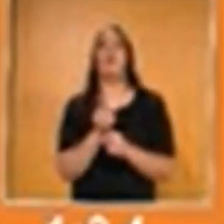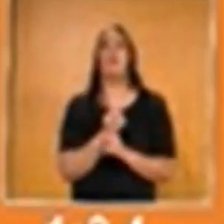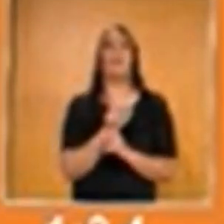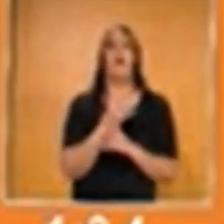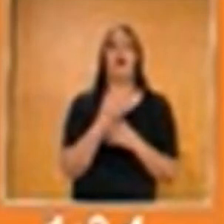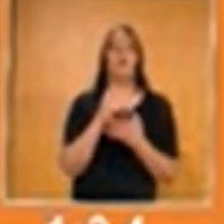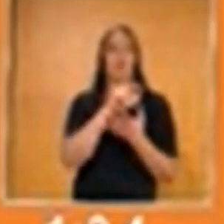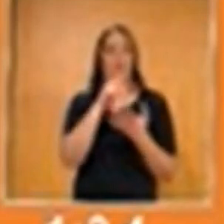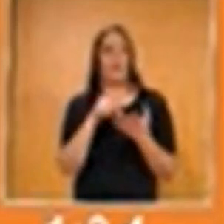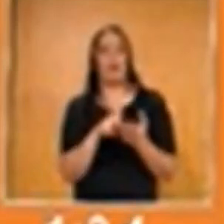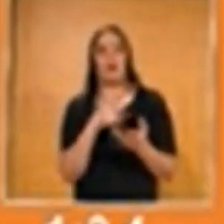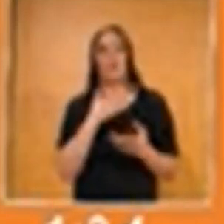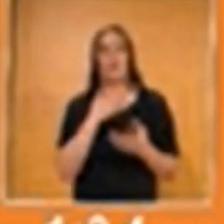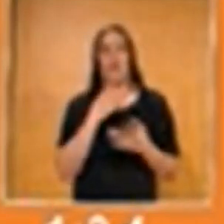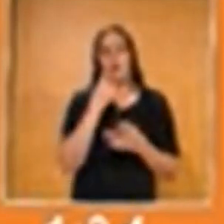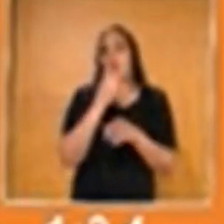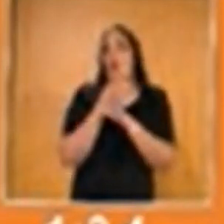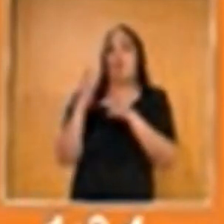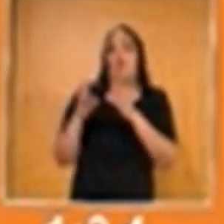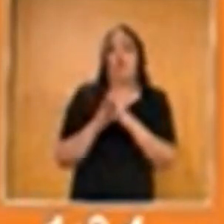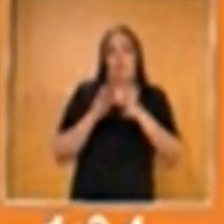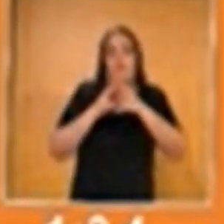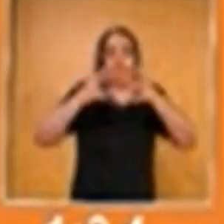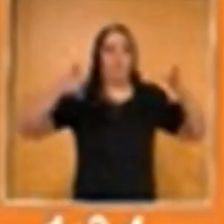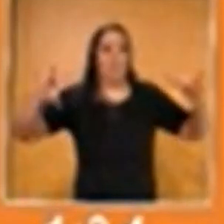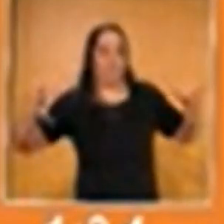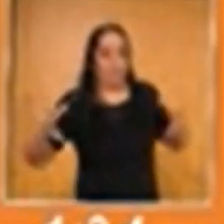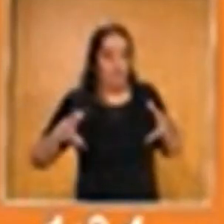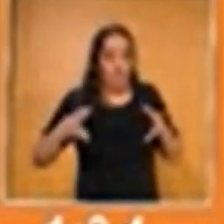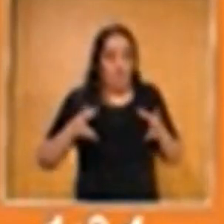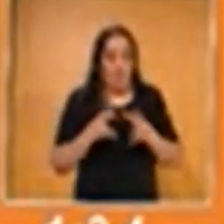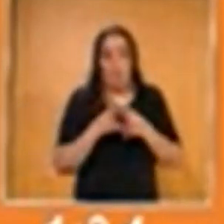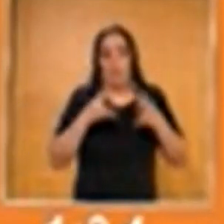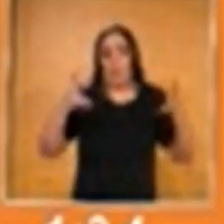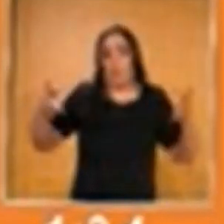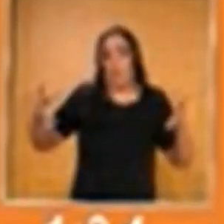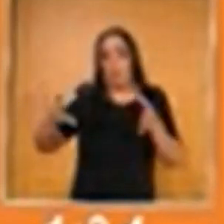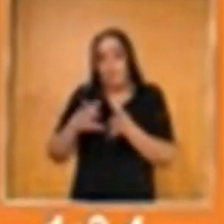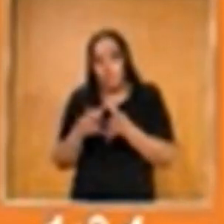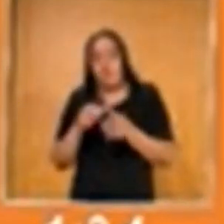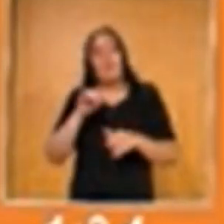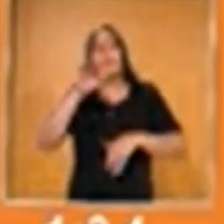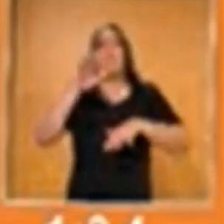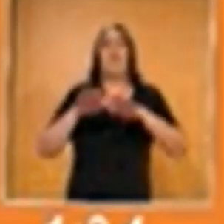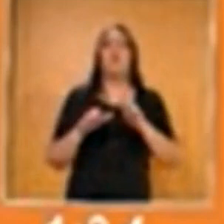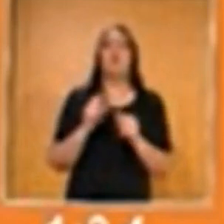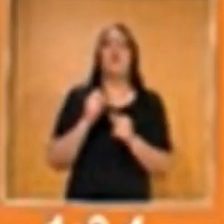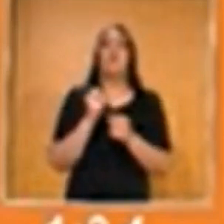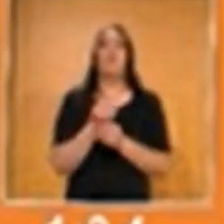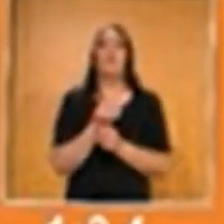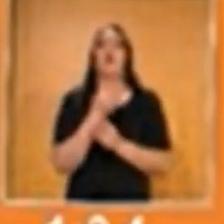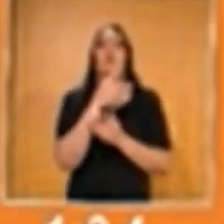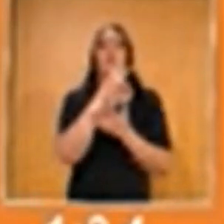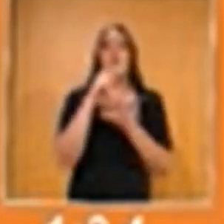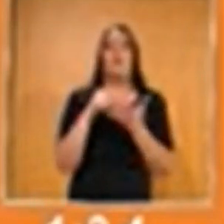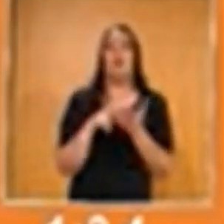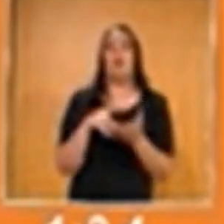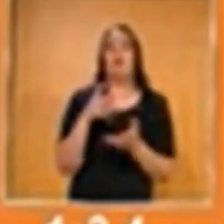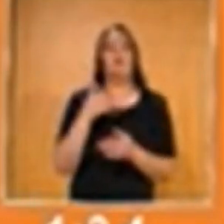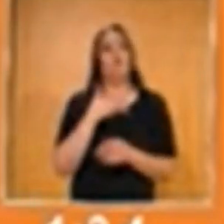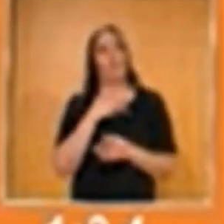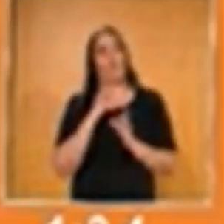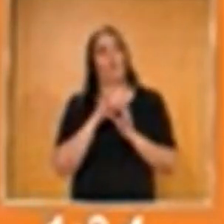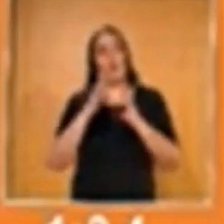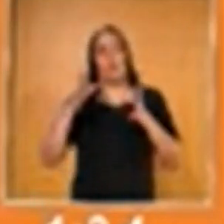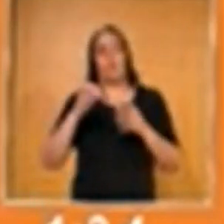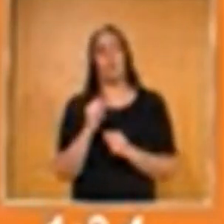que ocupa un cuerpo. Es el espacio que ocupa un cuerpo. Anótalo, por favor. Y la unidad de